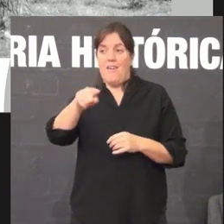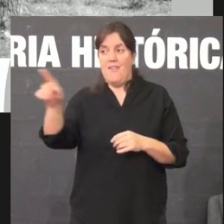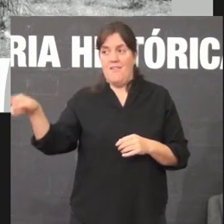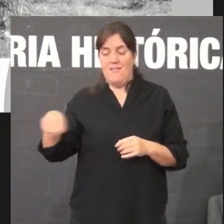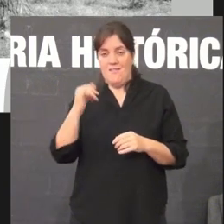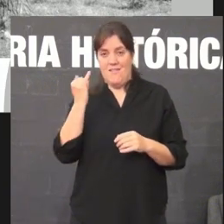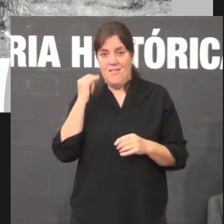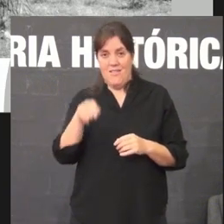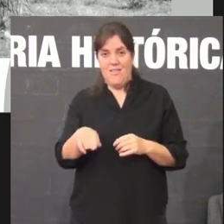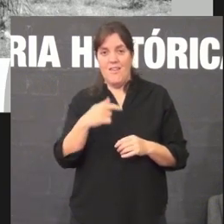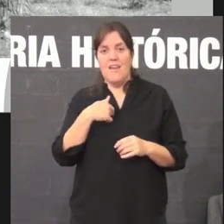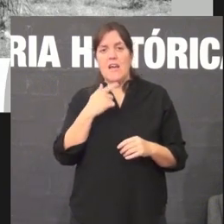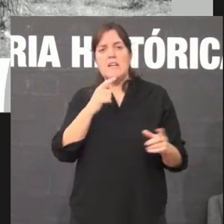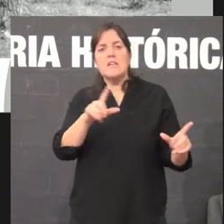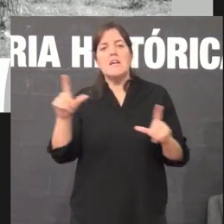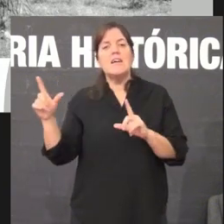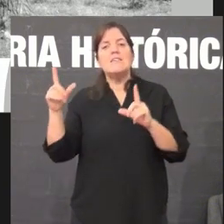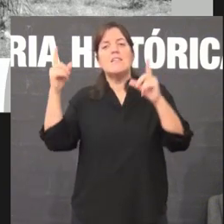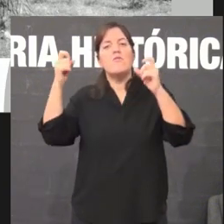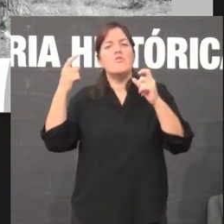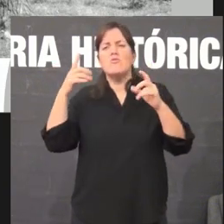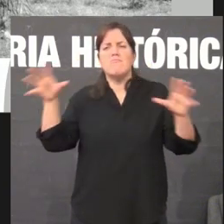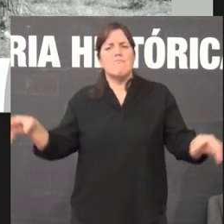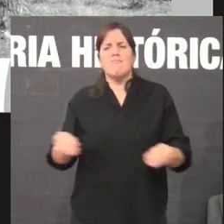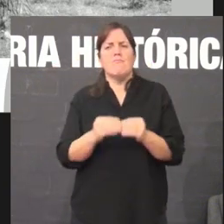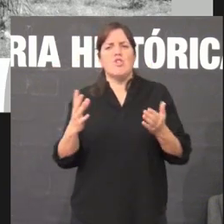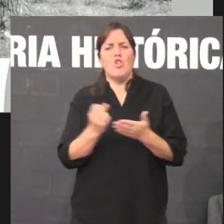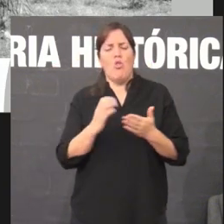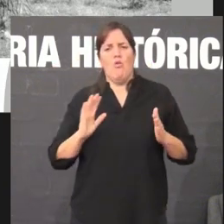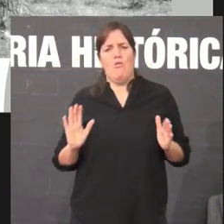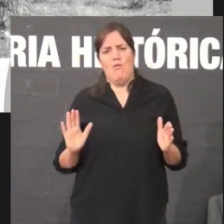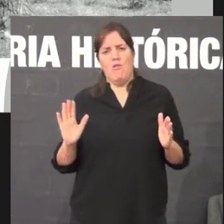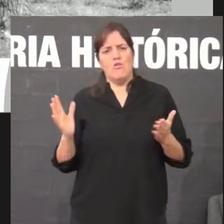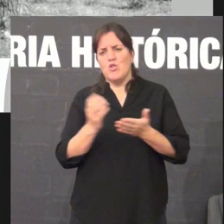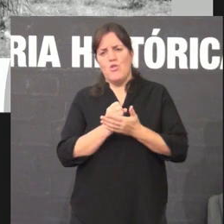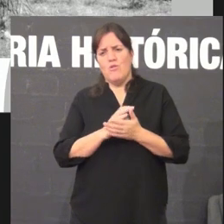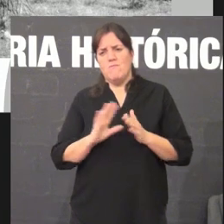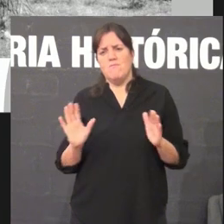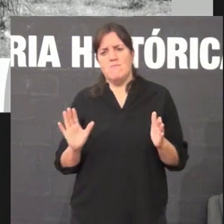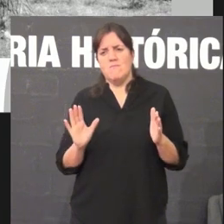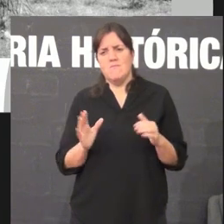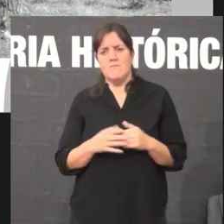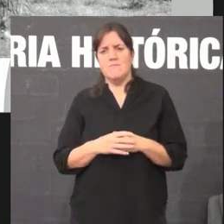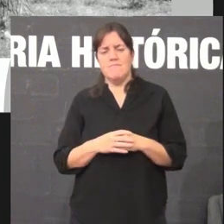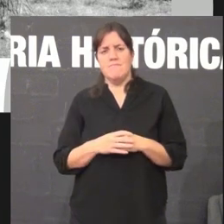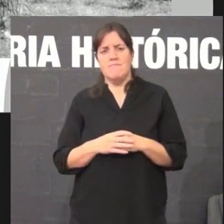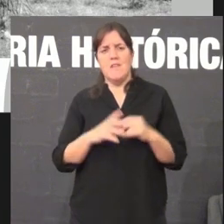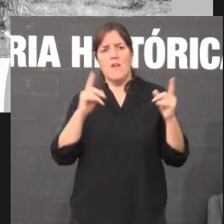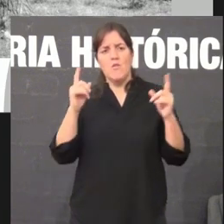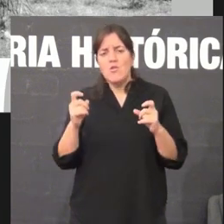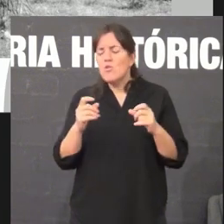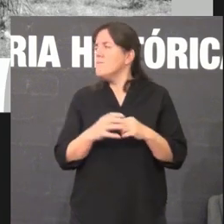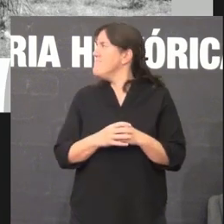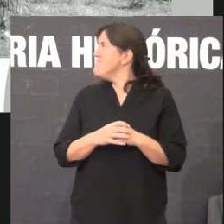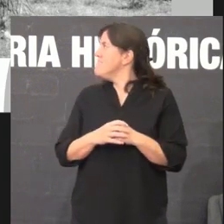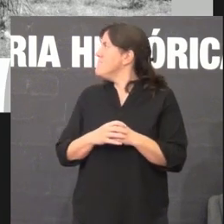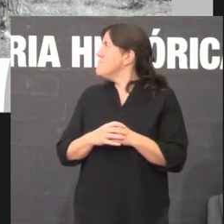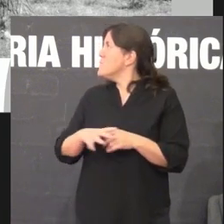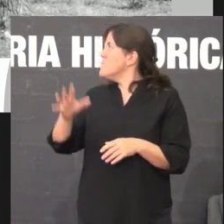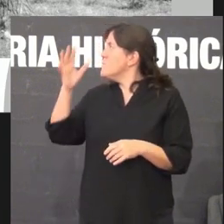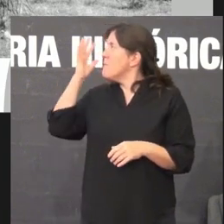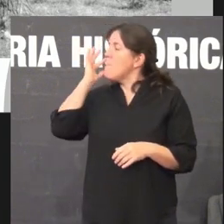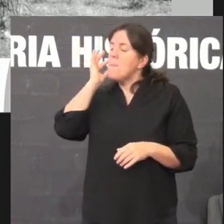Esta foto resume o todo. Todo. A foto, a muller,